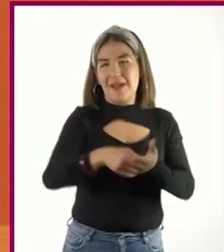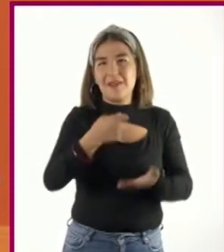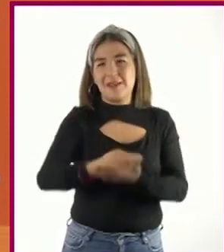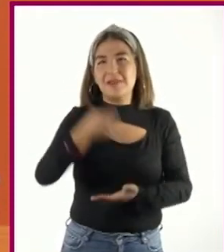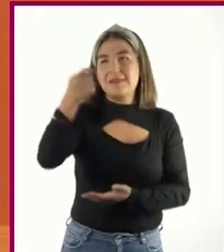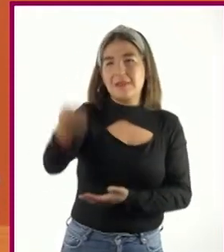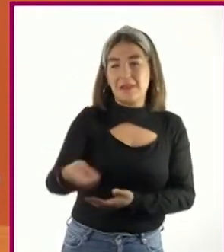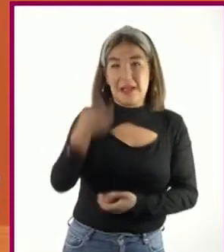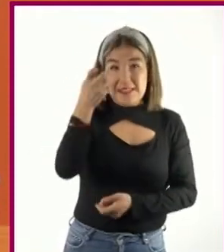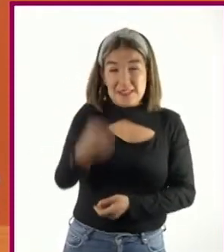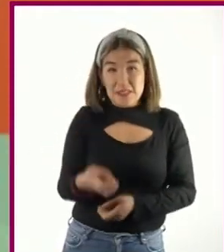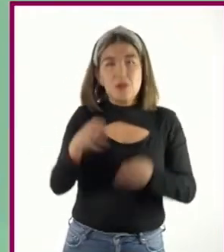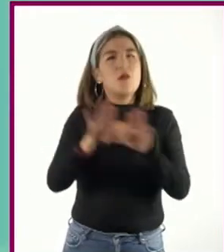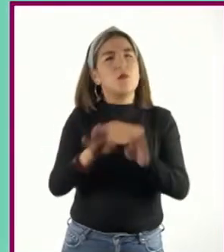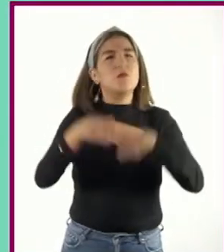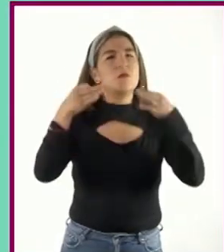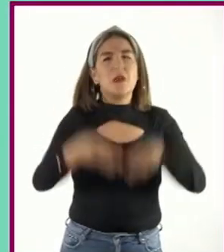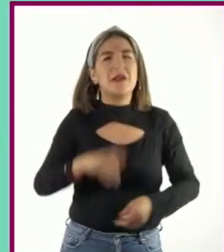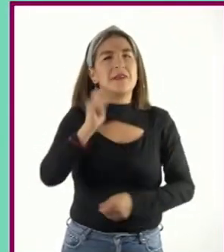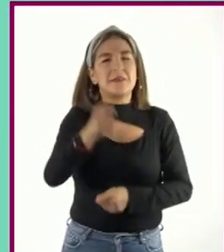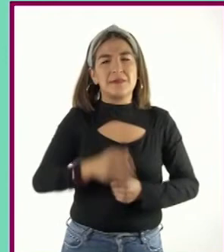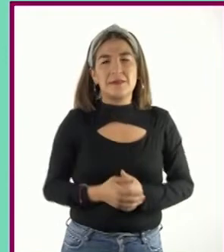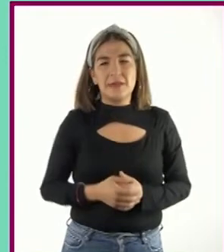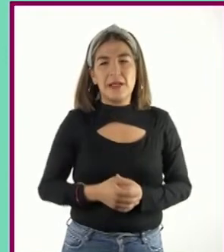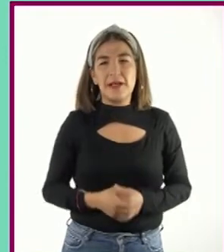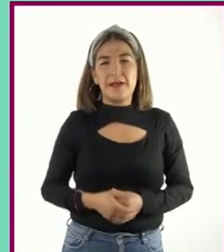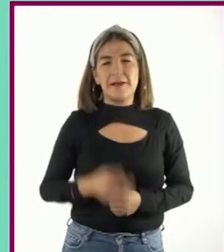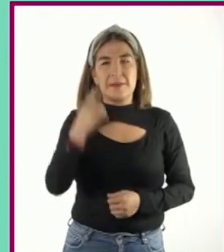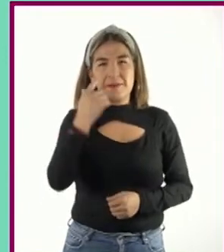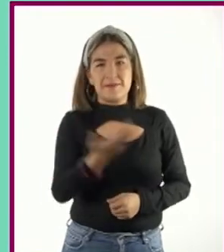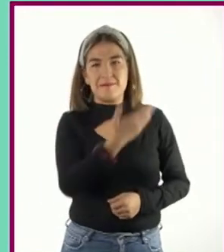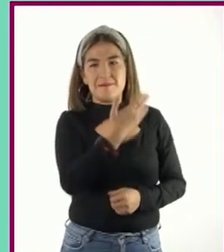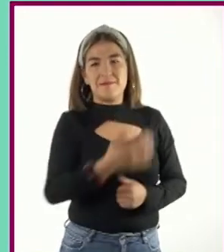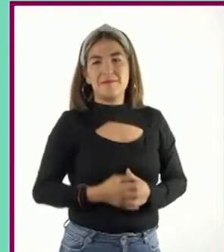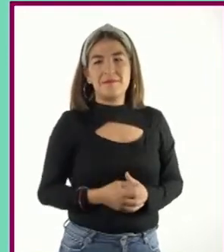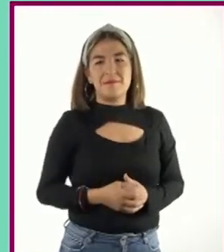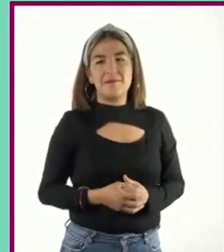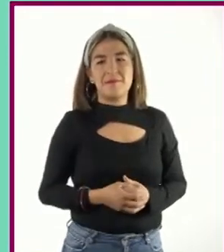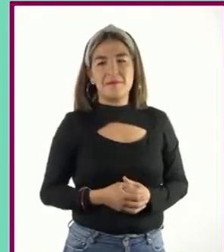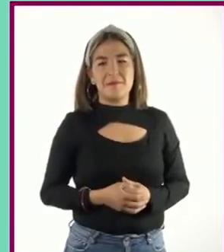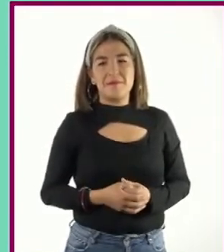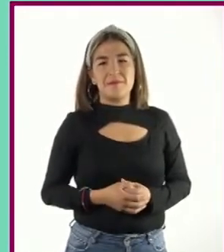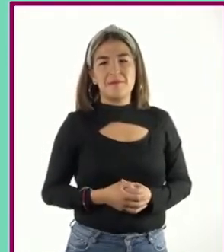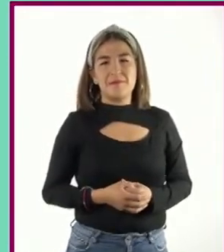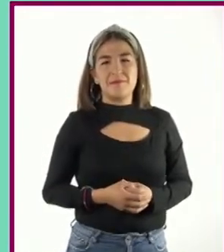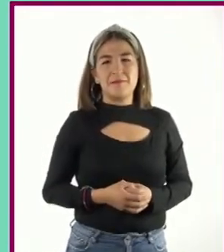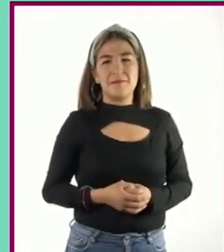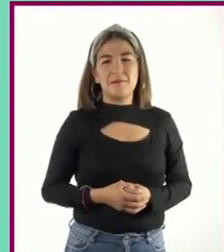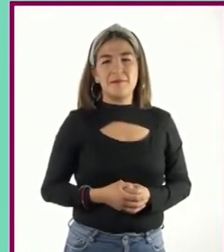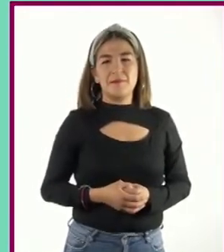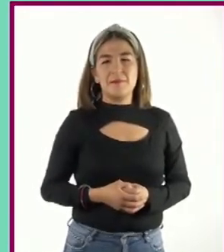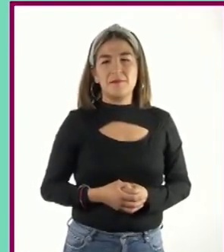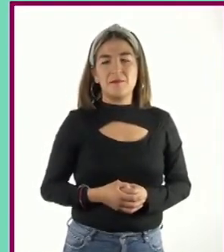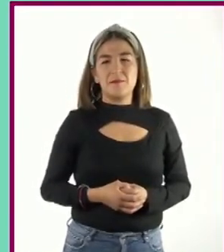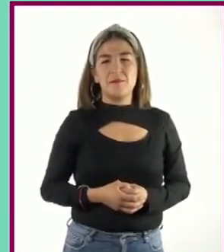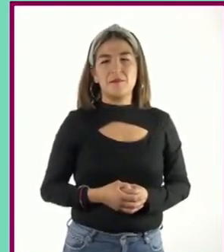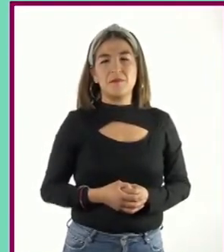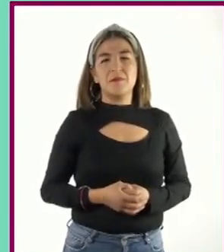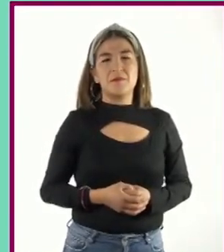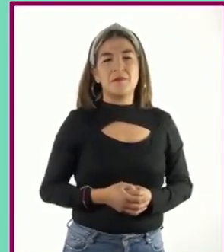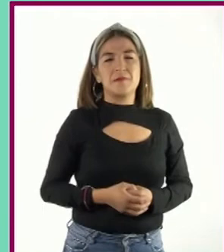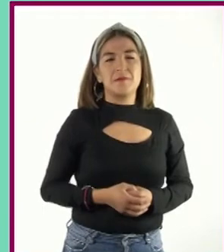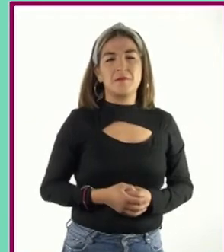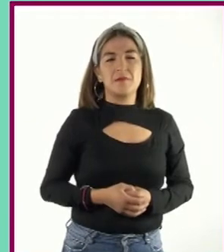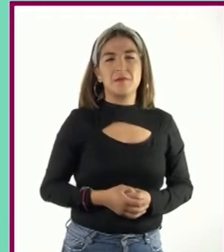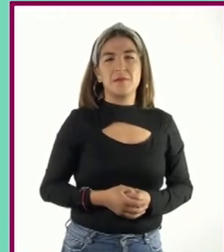Esas formas pueden ser a quien corresponda, estimada o estimado, más el cargo que se